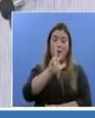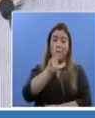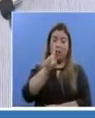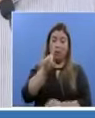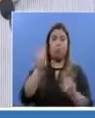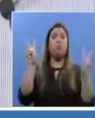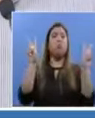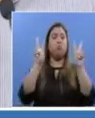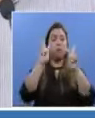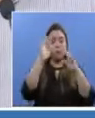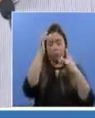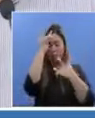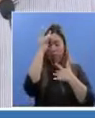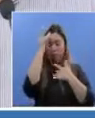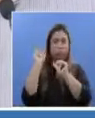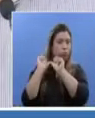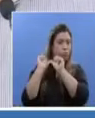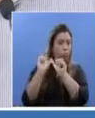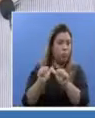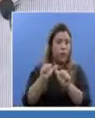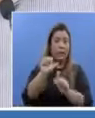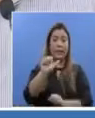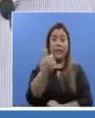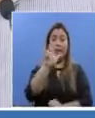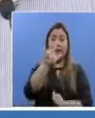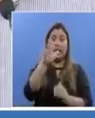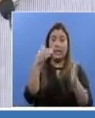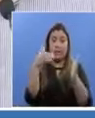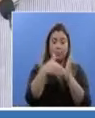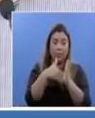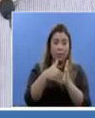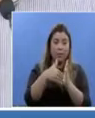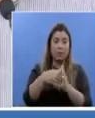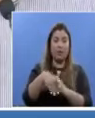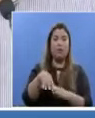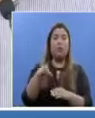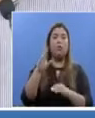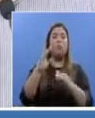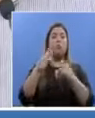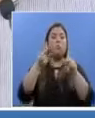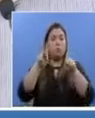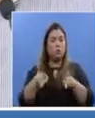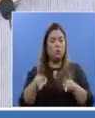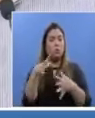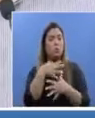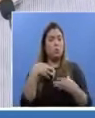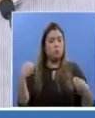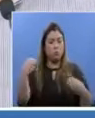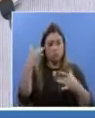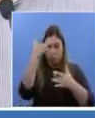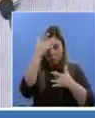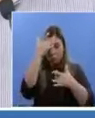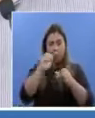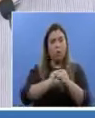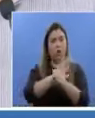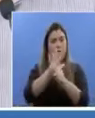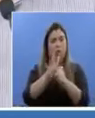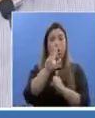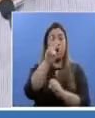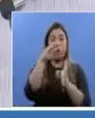activos, tenemos 13.759 personas recuperadas, de las cuales 2